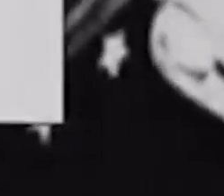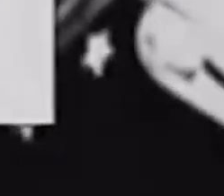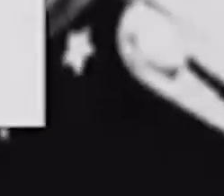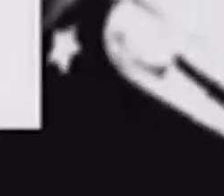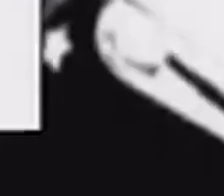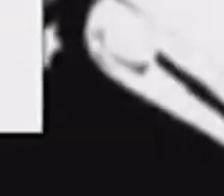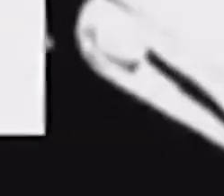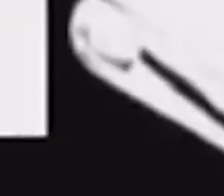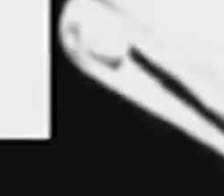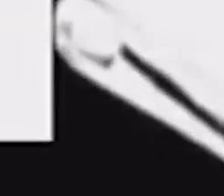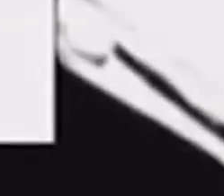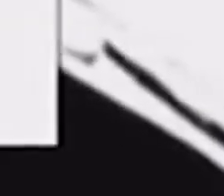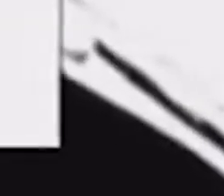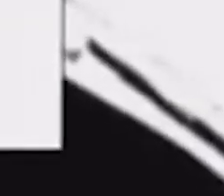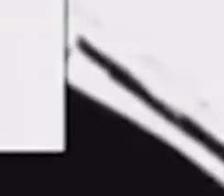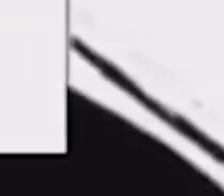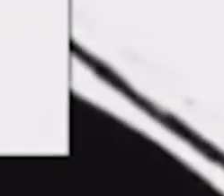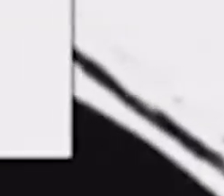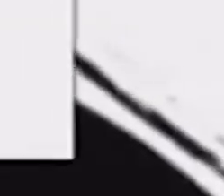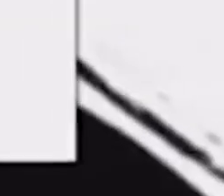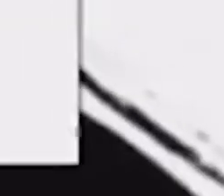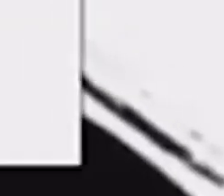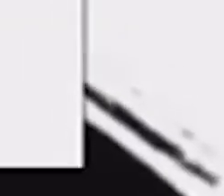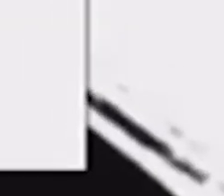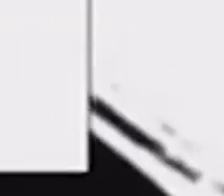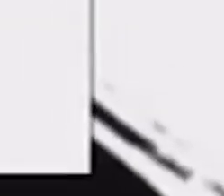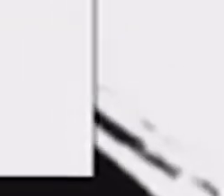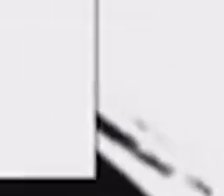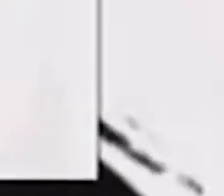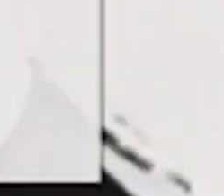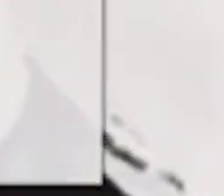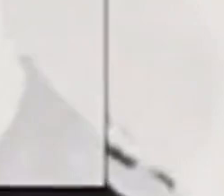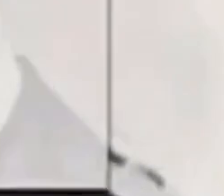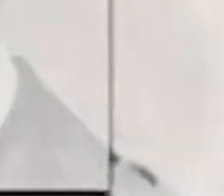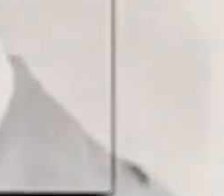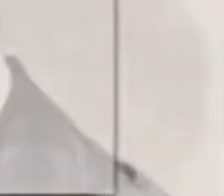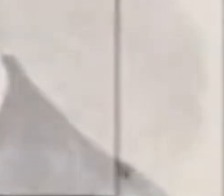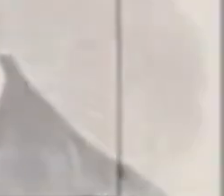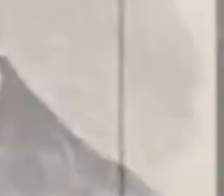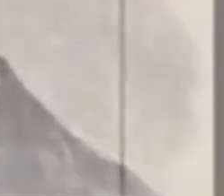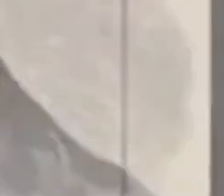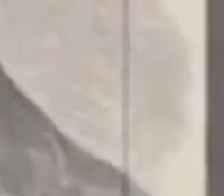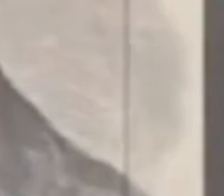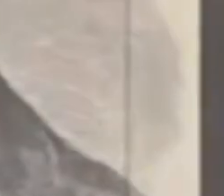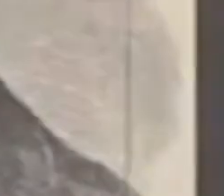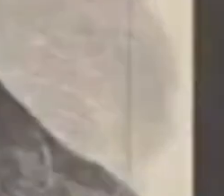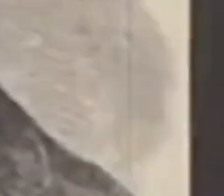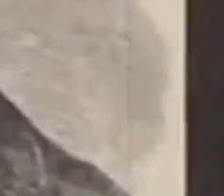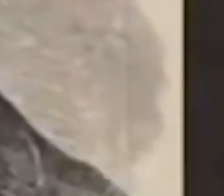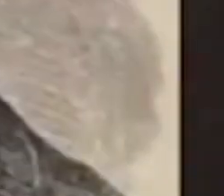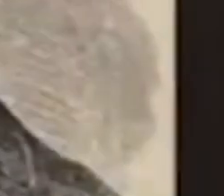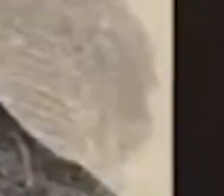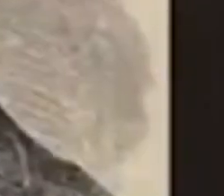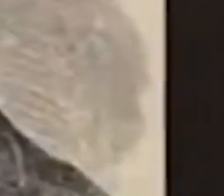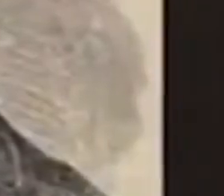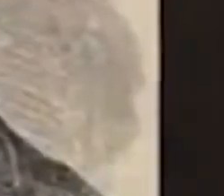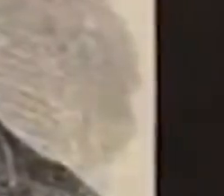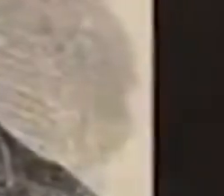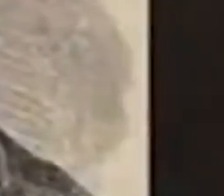o barrio marginal toda época fue pieza